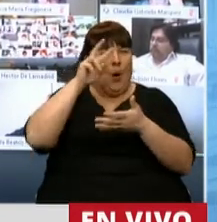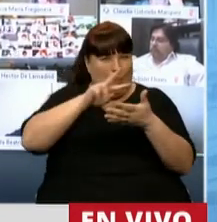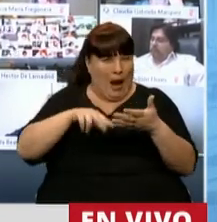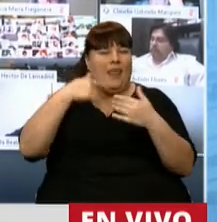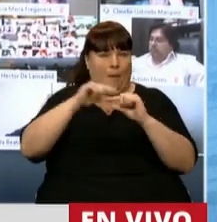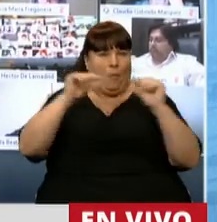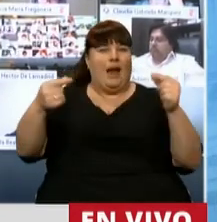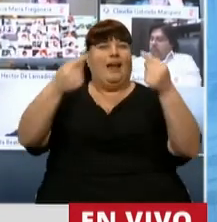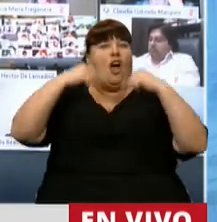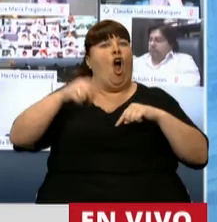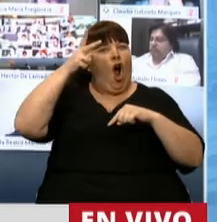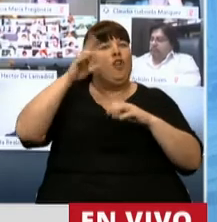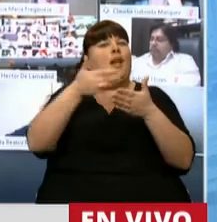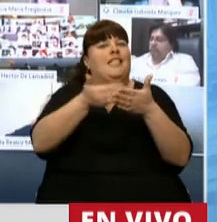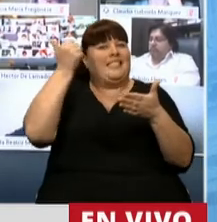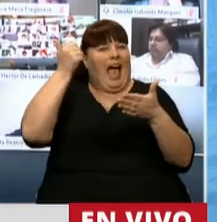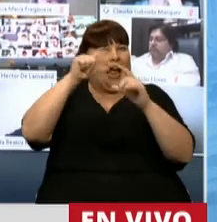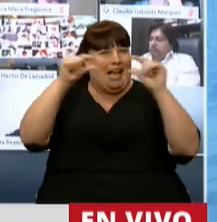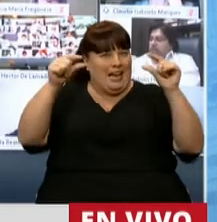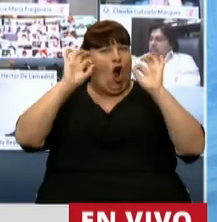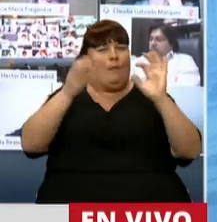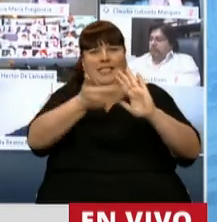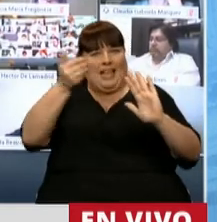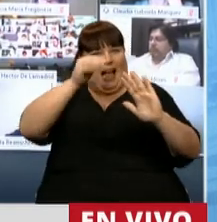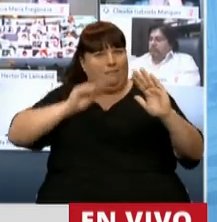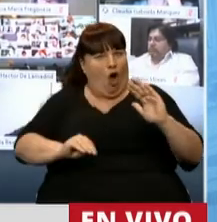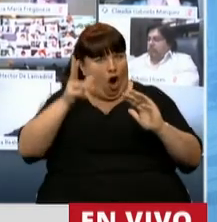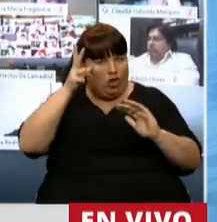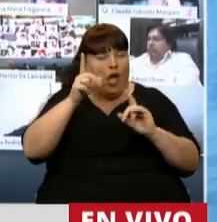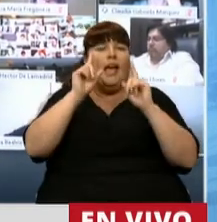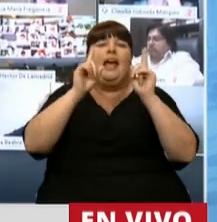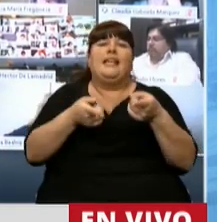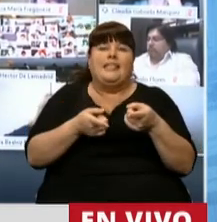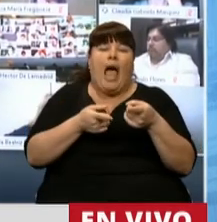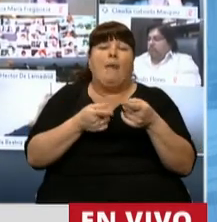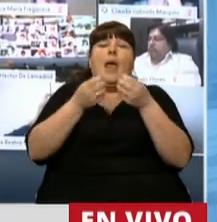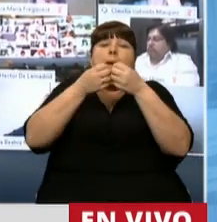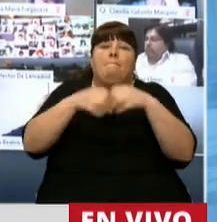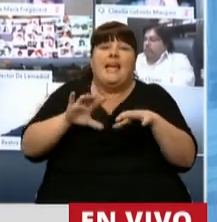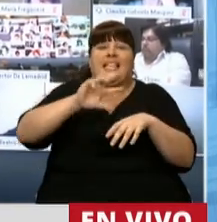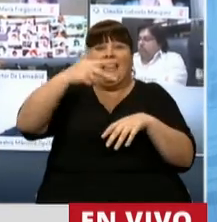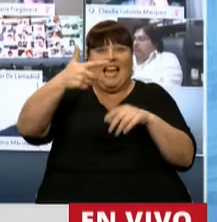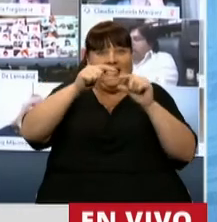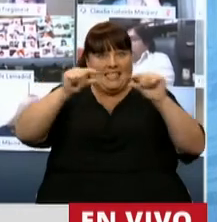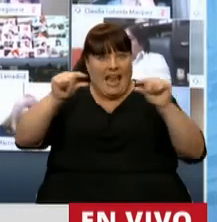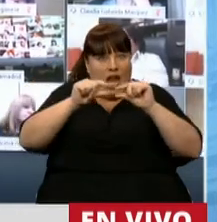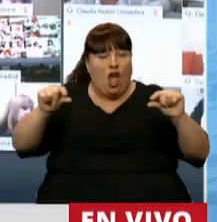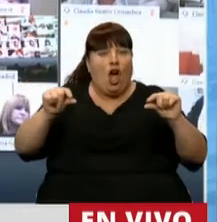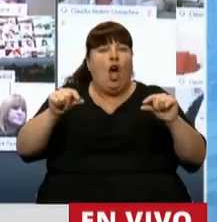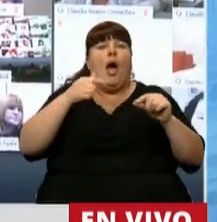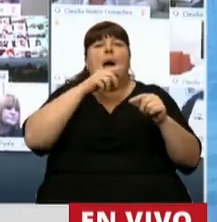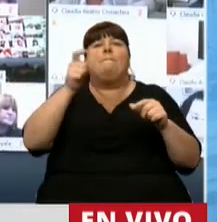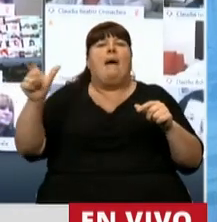a ver que después se pone en el artículo octavo, pero sacamos el segundo párrafo completo, y también, al comienzo del tercer párrafo, las